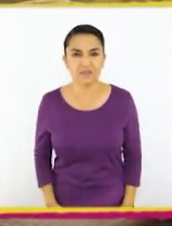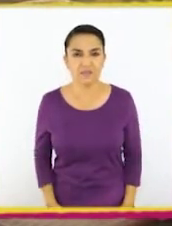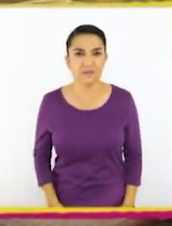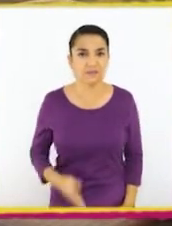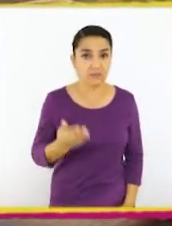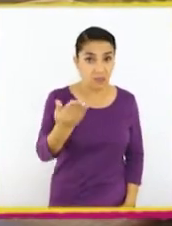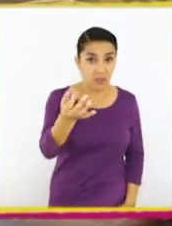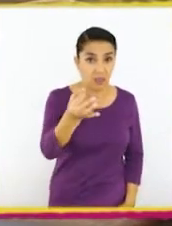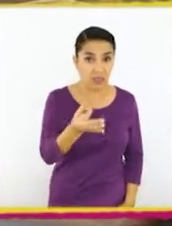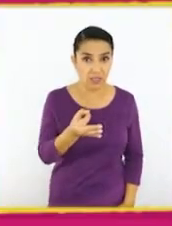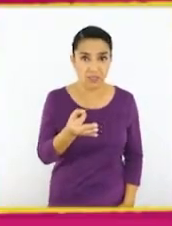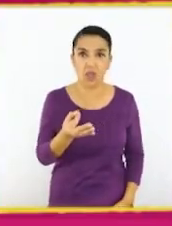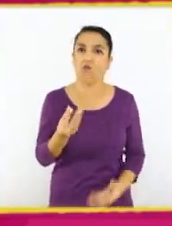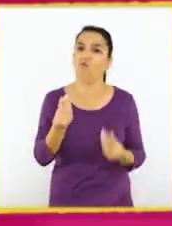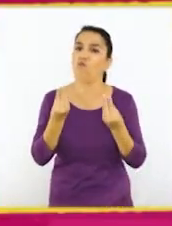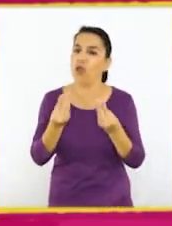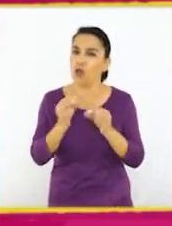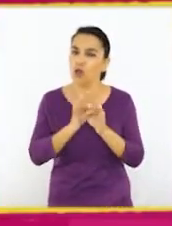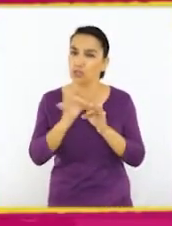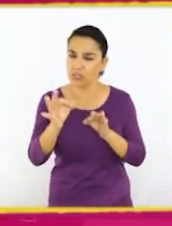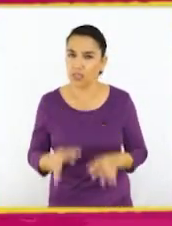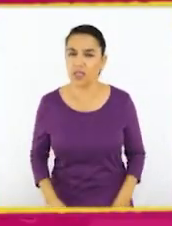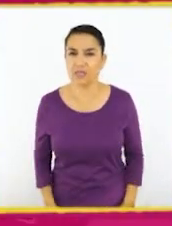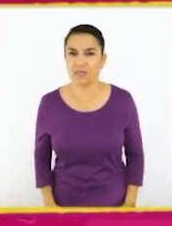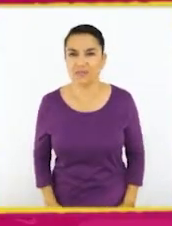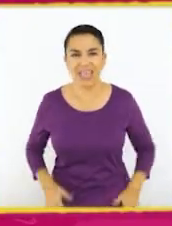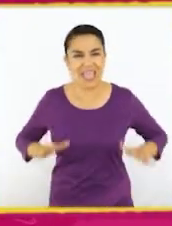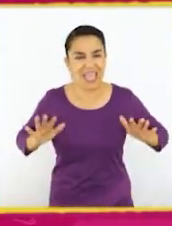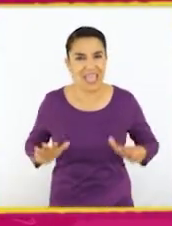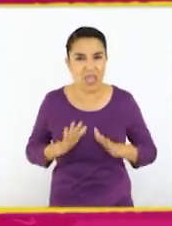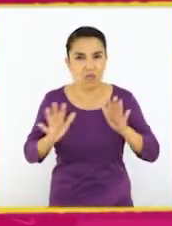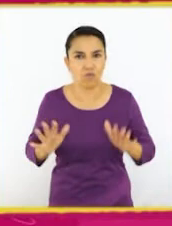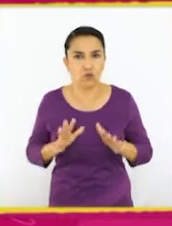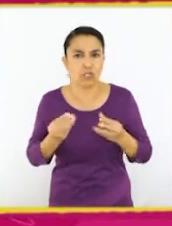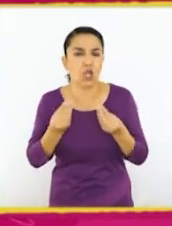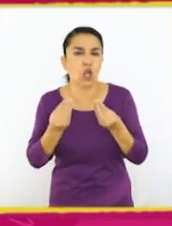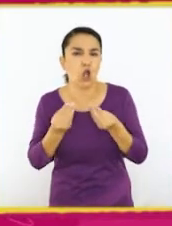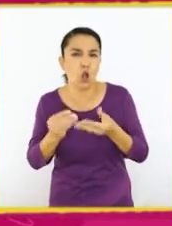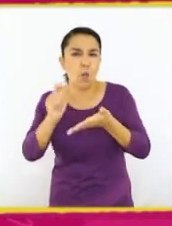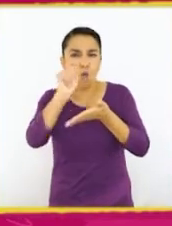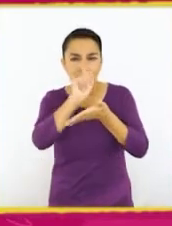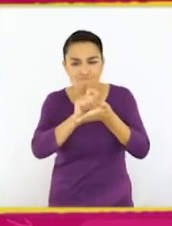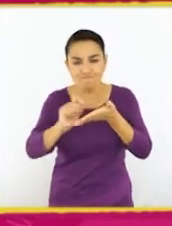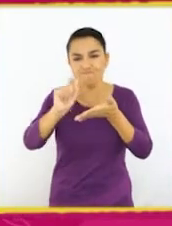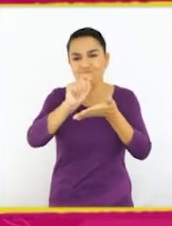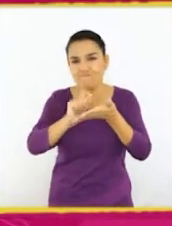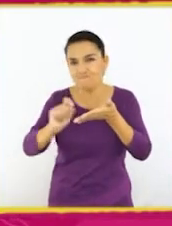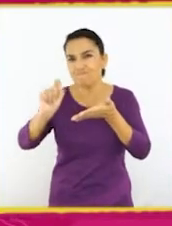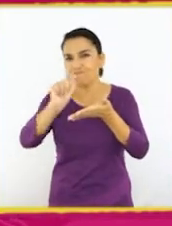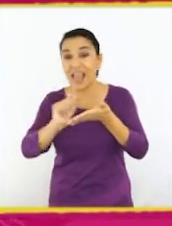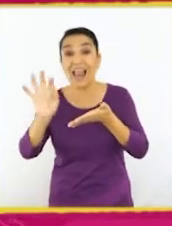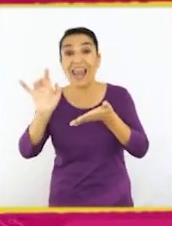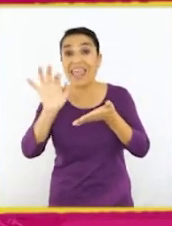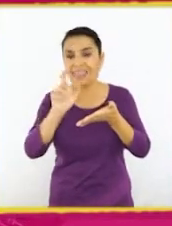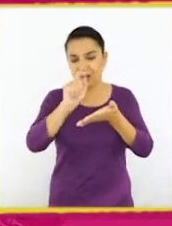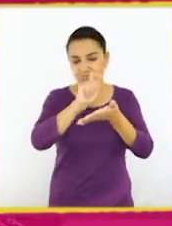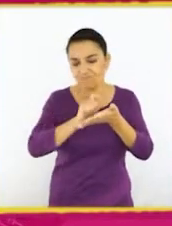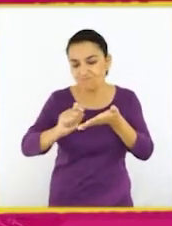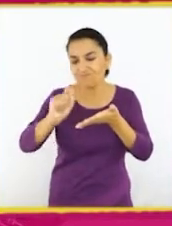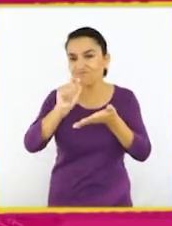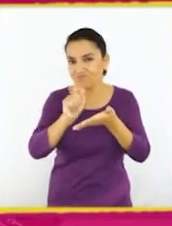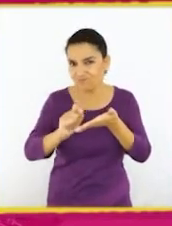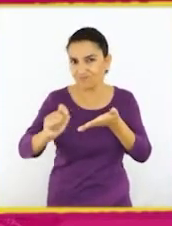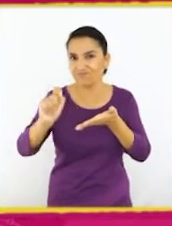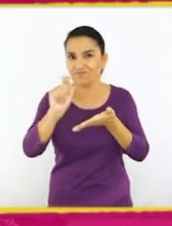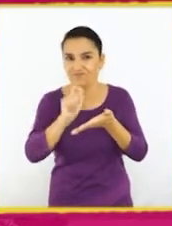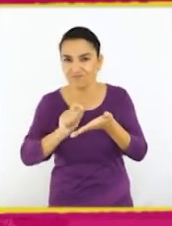Lo que dicen por acá me parece un buen consejo. Esforzarse en la forma y dirección con que hacemos cada letra. Claro,